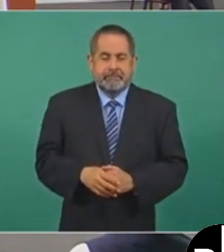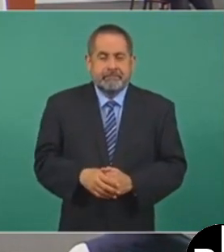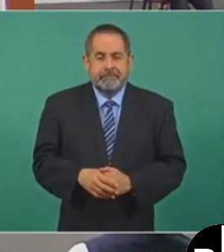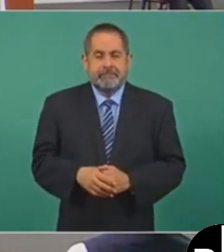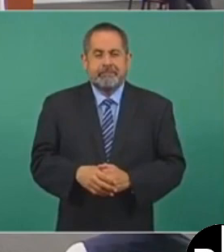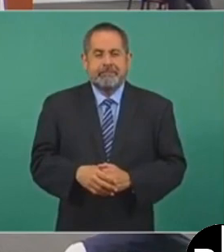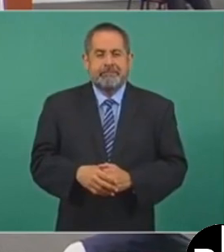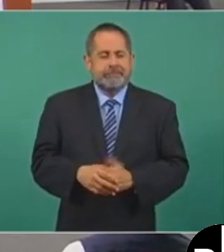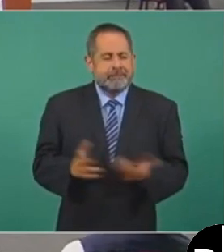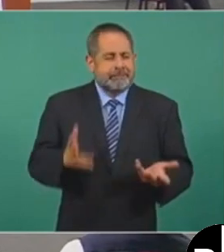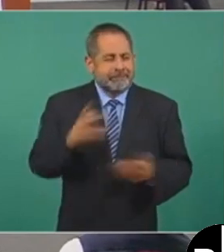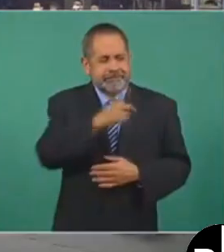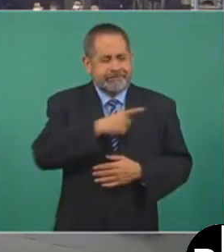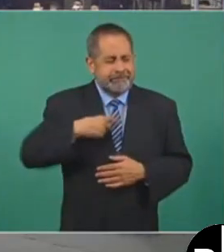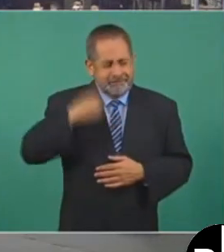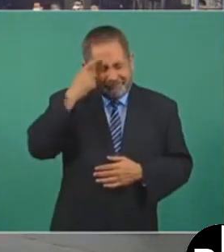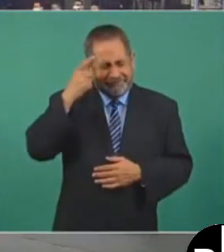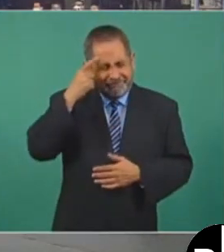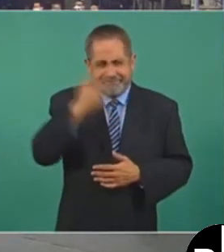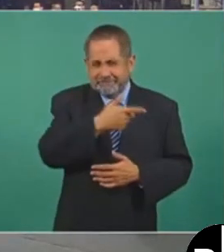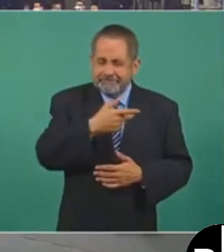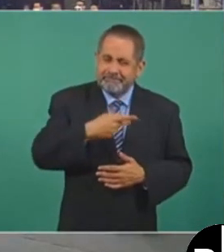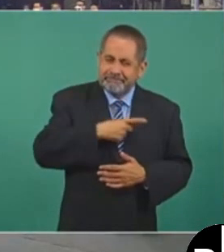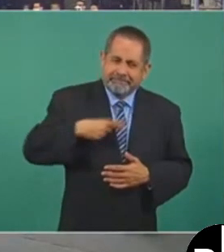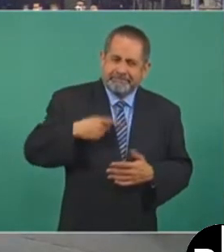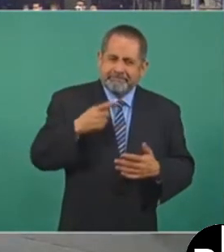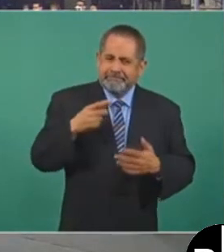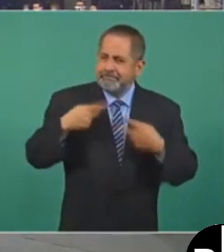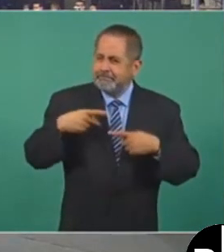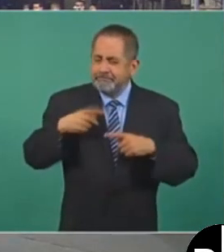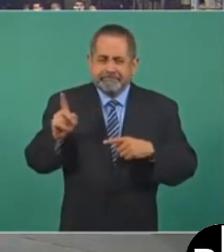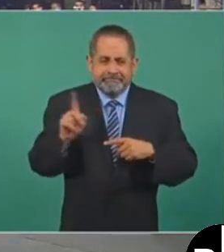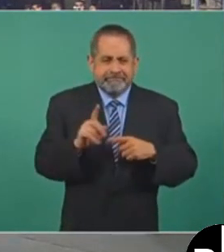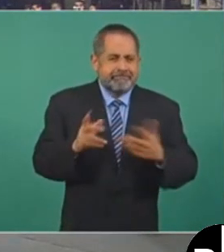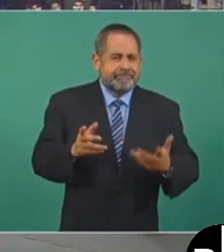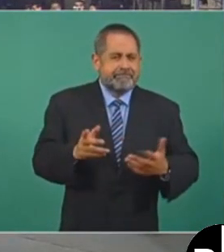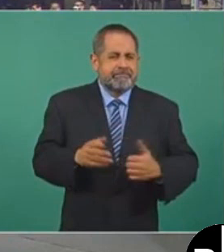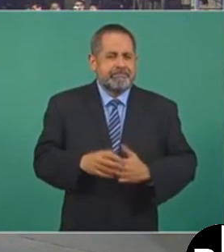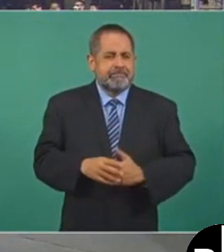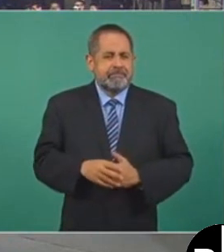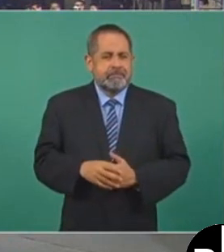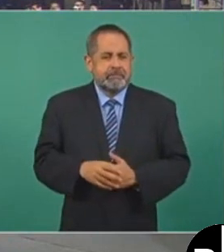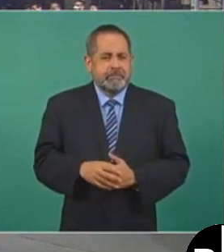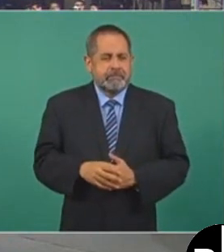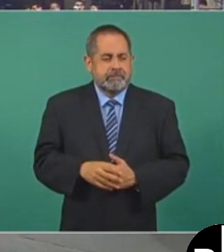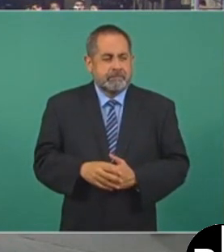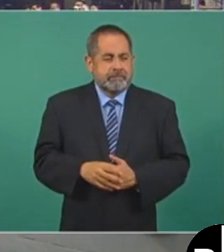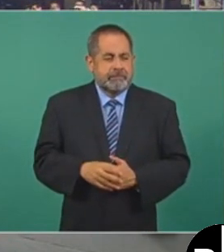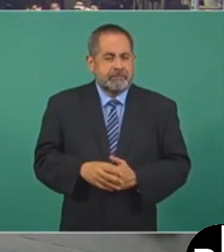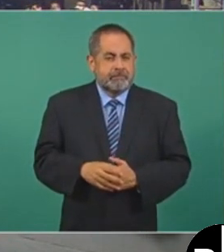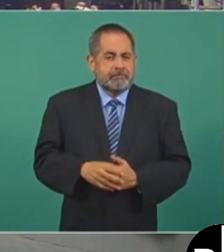O sea, deberían de tener una gente que les